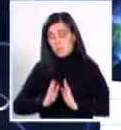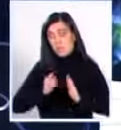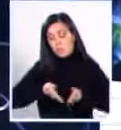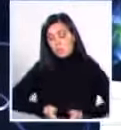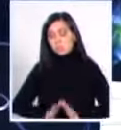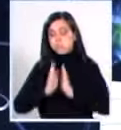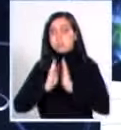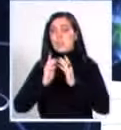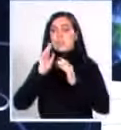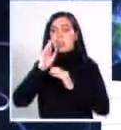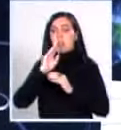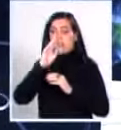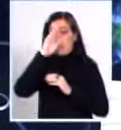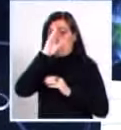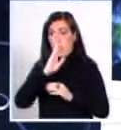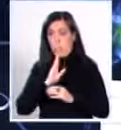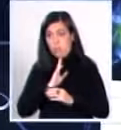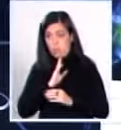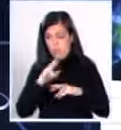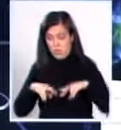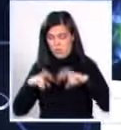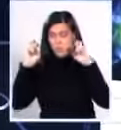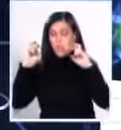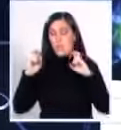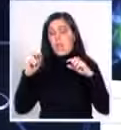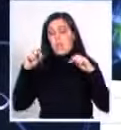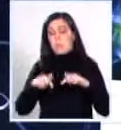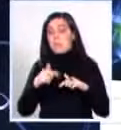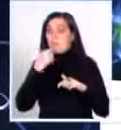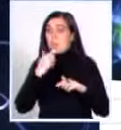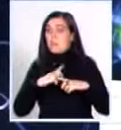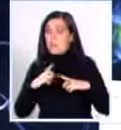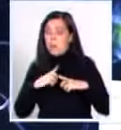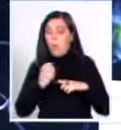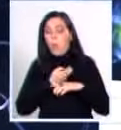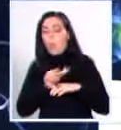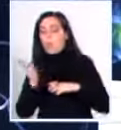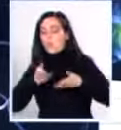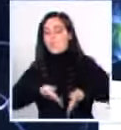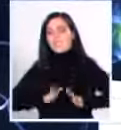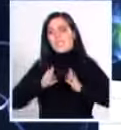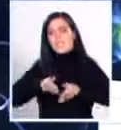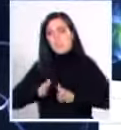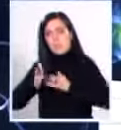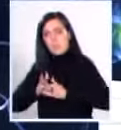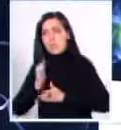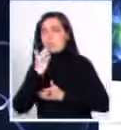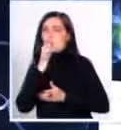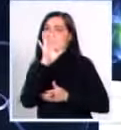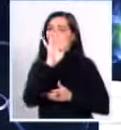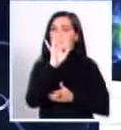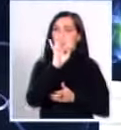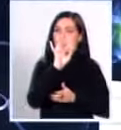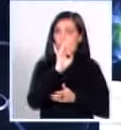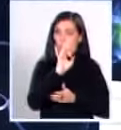Lo que esperamos, según la cantidad de nacimientos que hay en el Uruguay, es tener 50 sordos